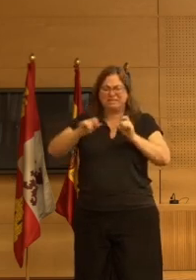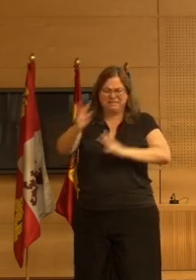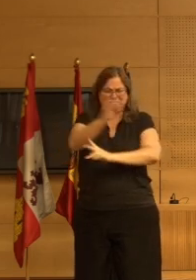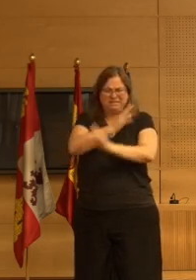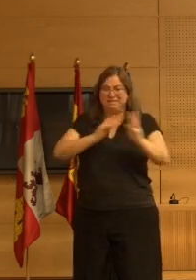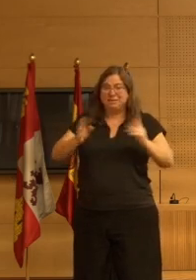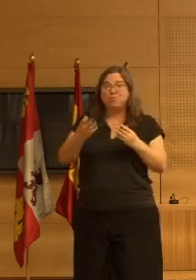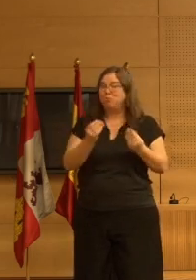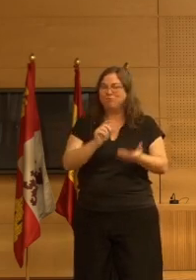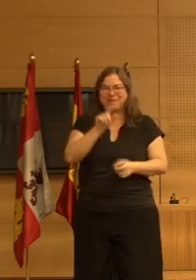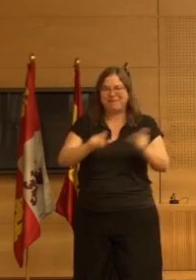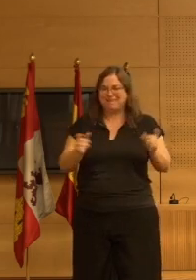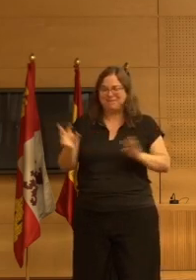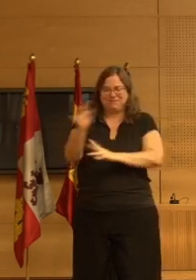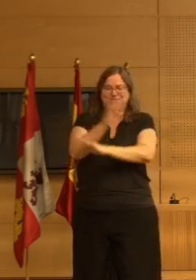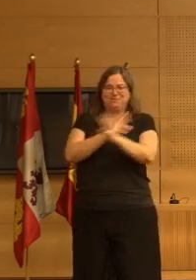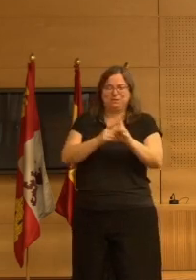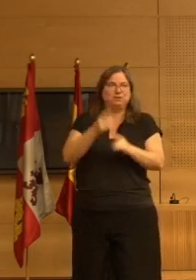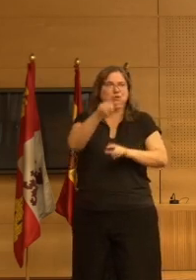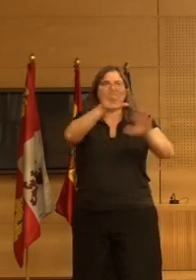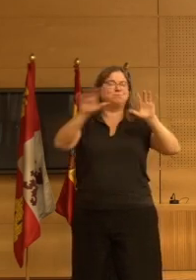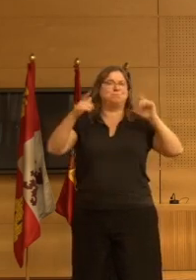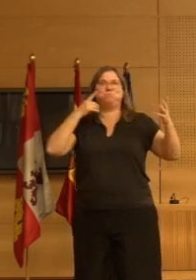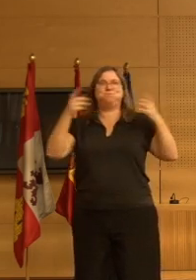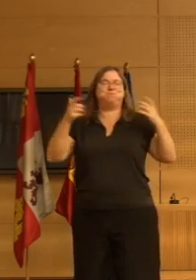demasiada gente en demasiado poco sitio